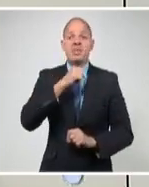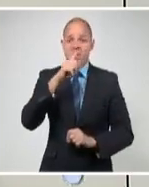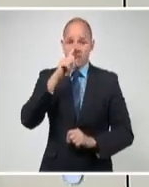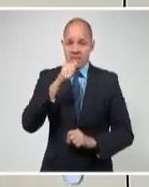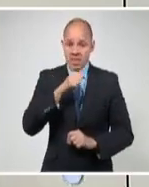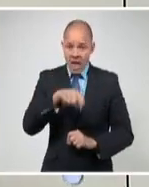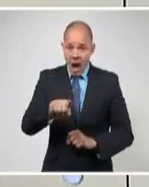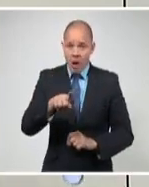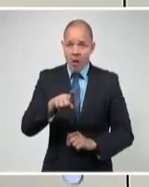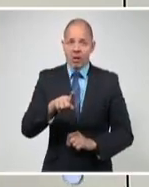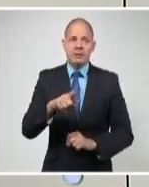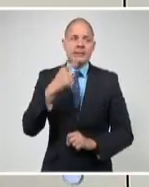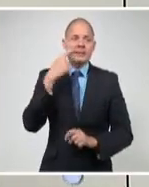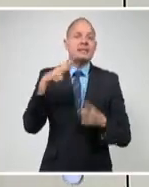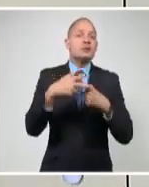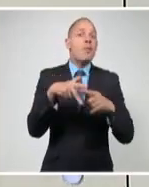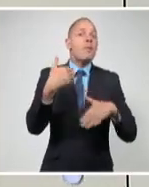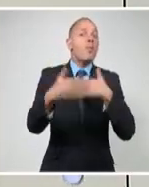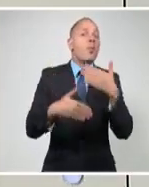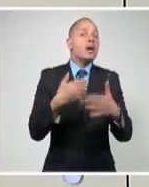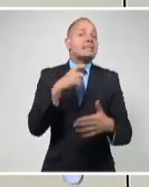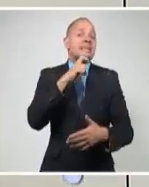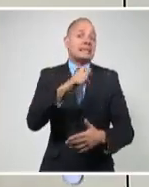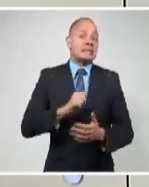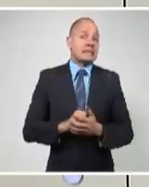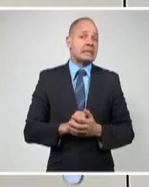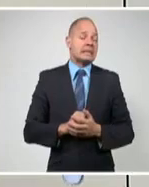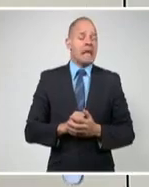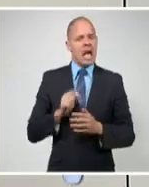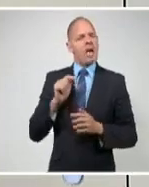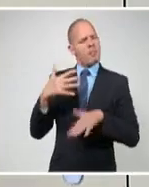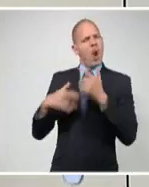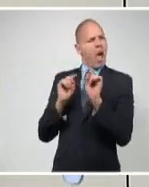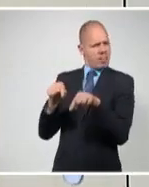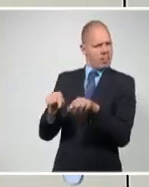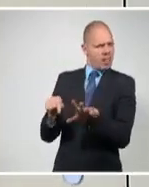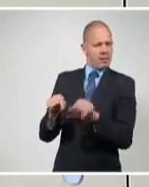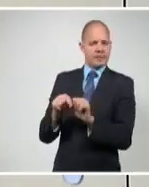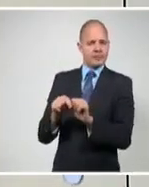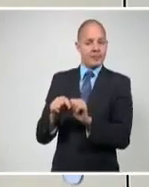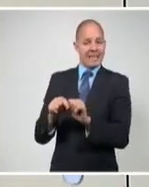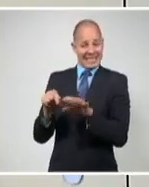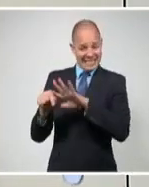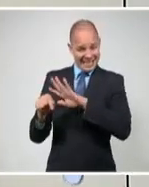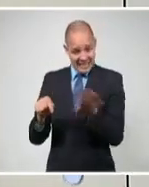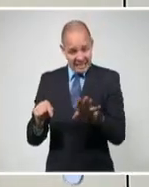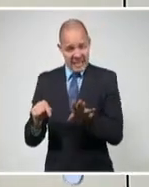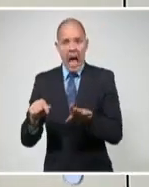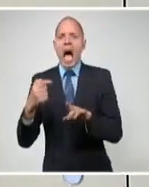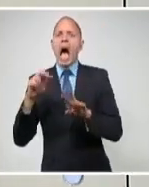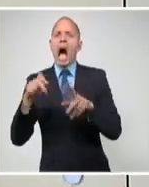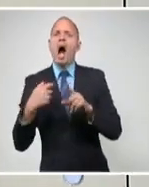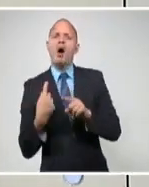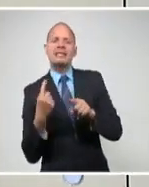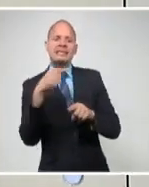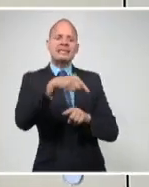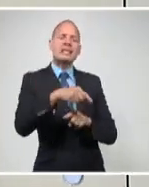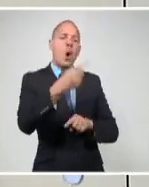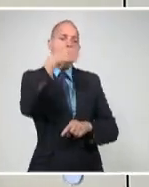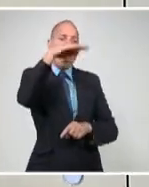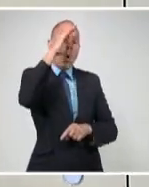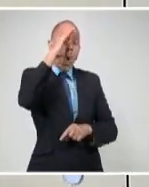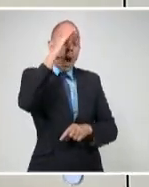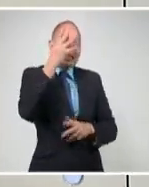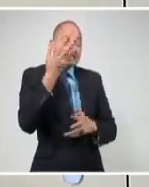doméstico, pero en el momento en que se enfrente a Cuba, ya han dicho algunos cercanos que lo primero será levantar muchas